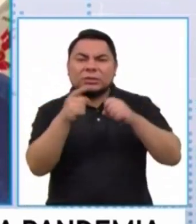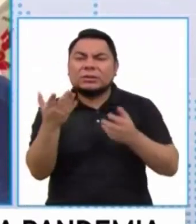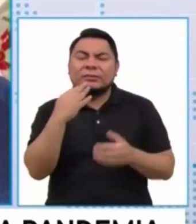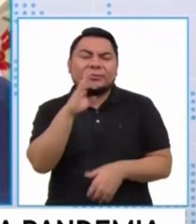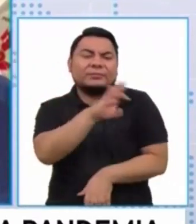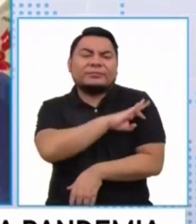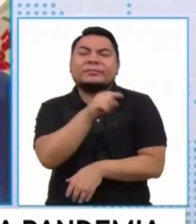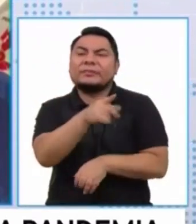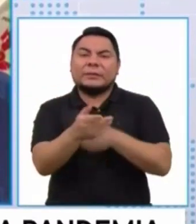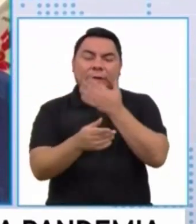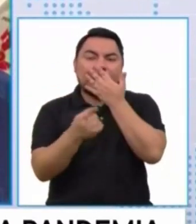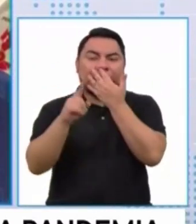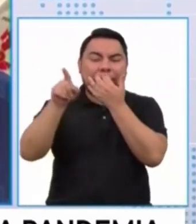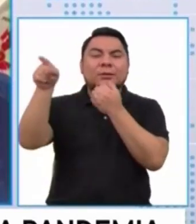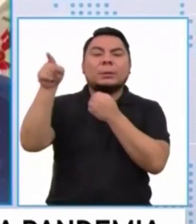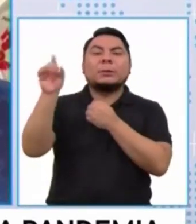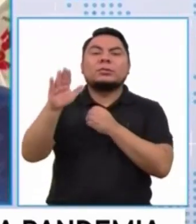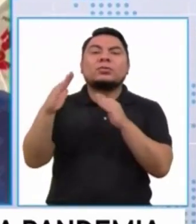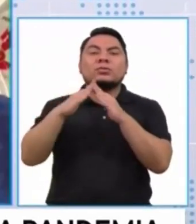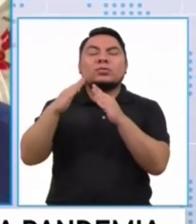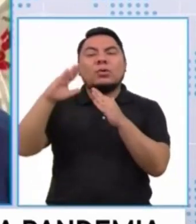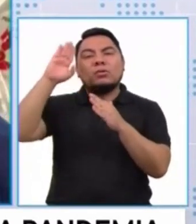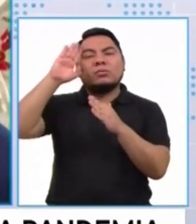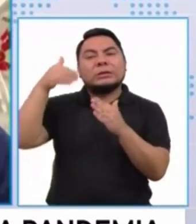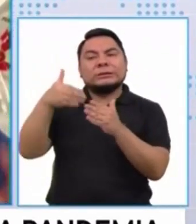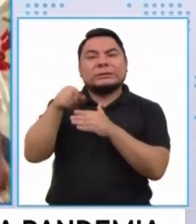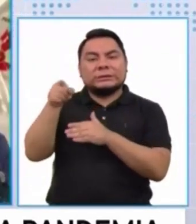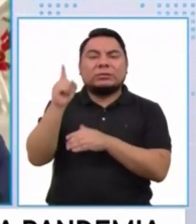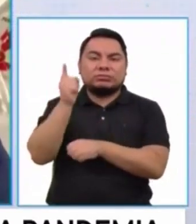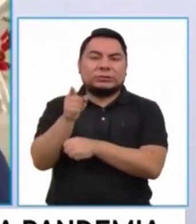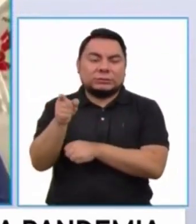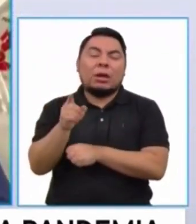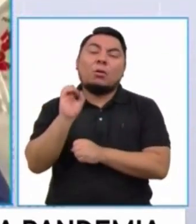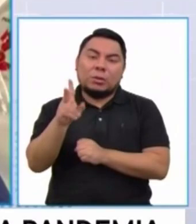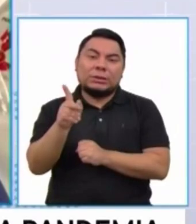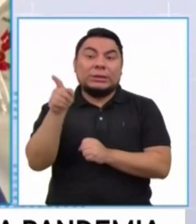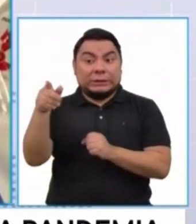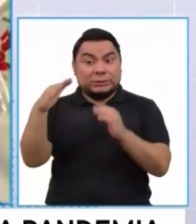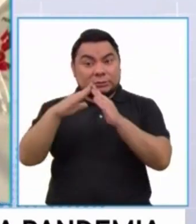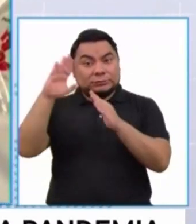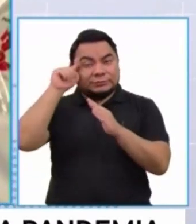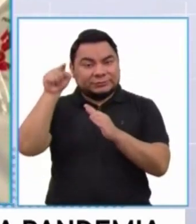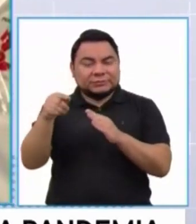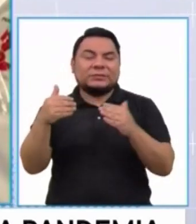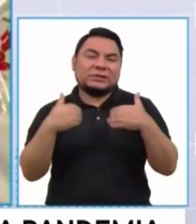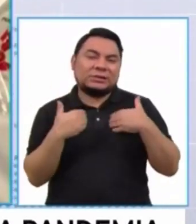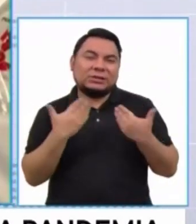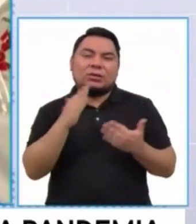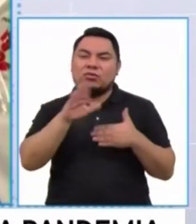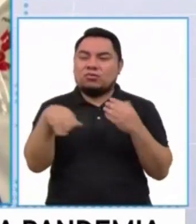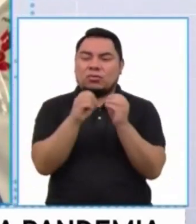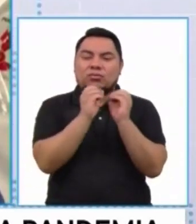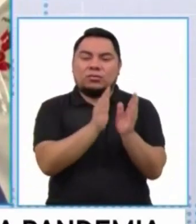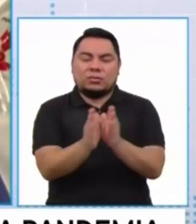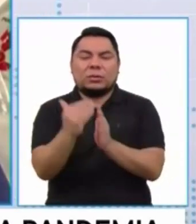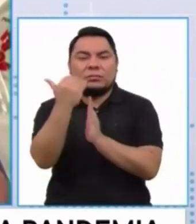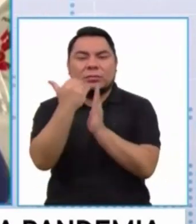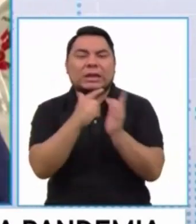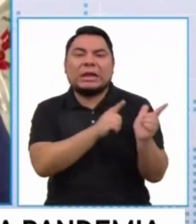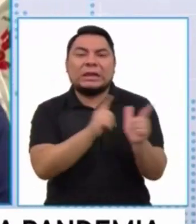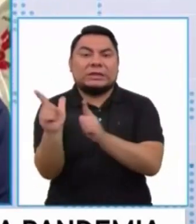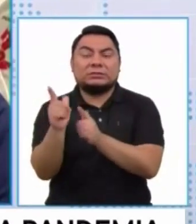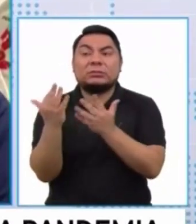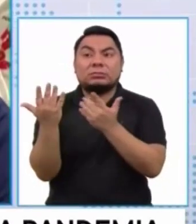fiscalía de turno, todo el mundo va a su comisaría. Entonces, estas comisarías tienen que estar siempre